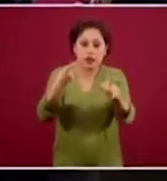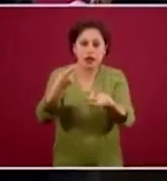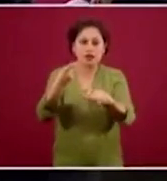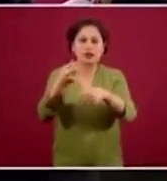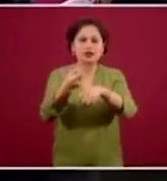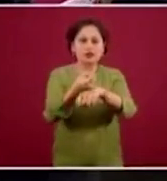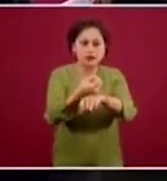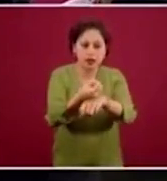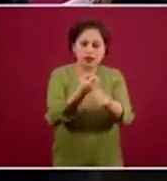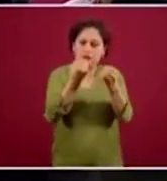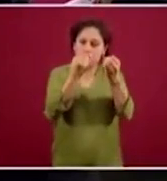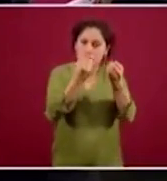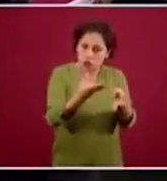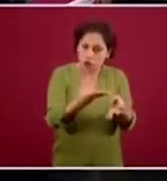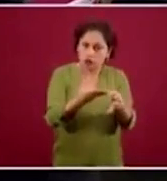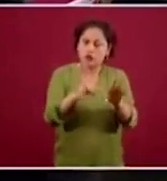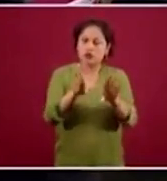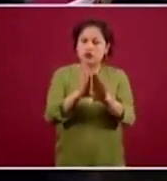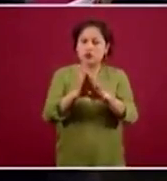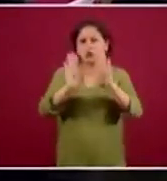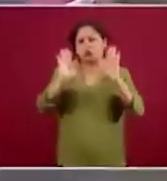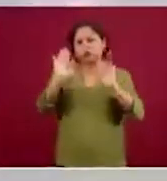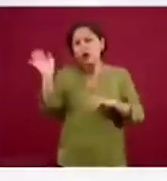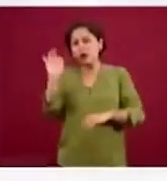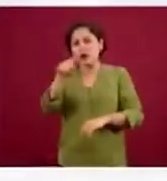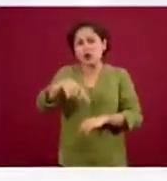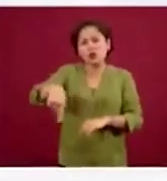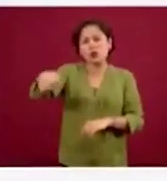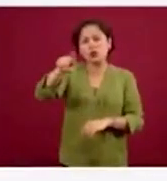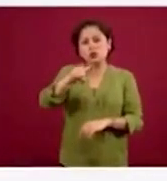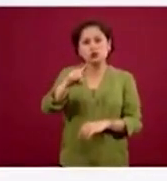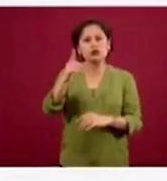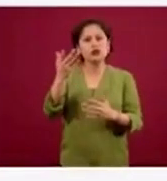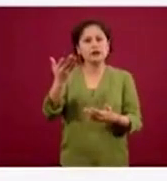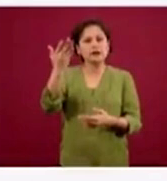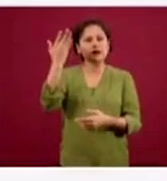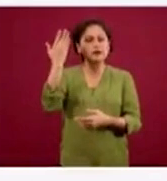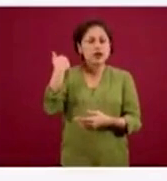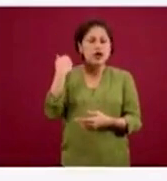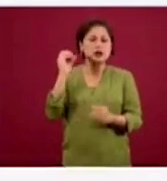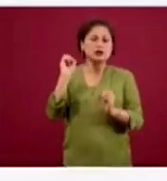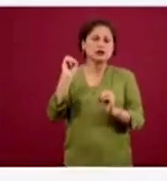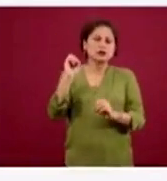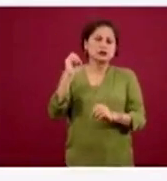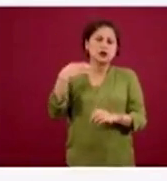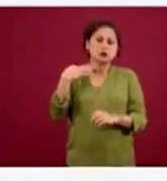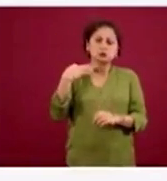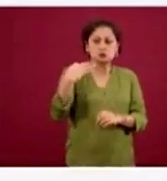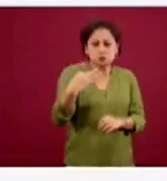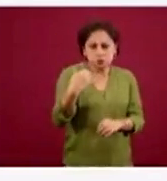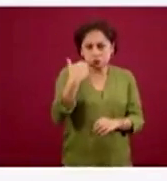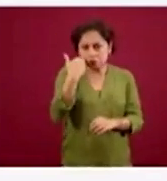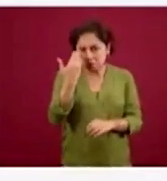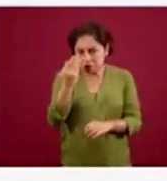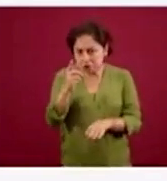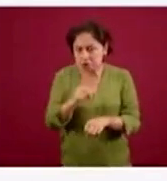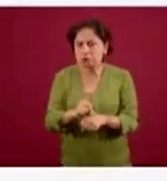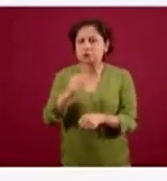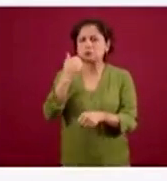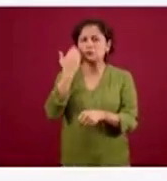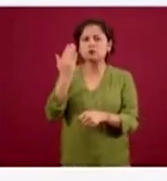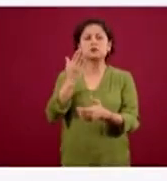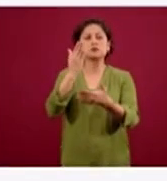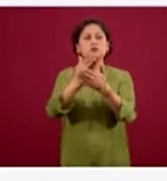Probablemente muchos de ustedes que han donado sangre, ya sea por reposición o por manera voluntaria, tienen en la mente la